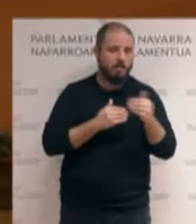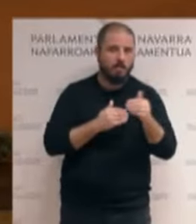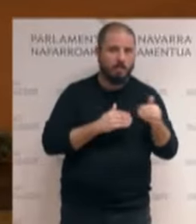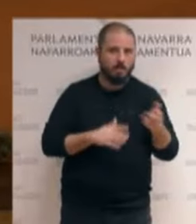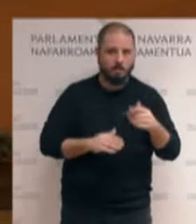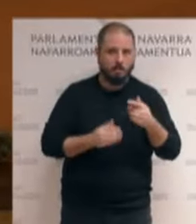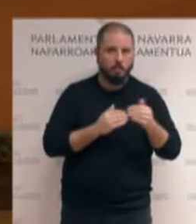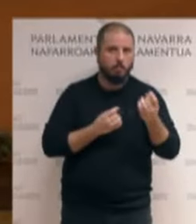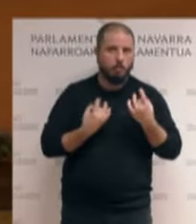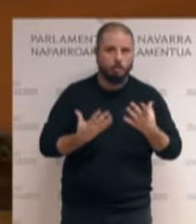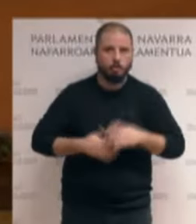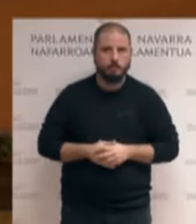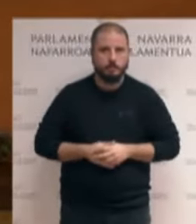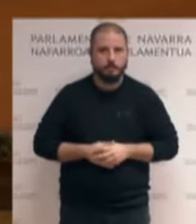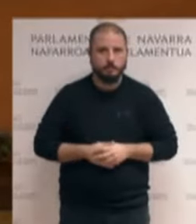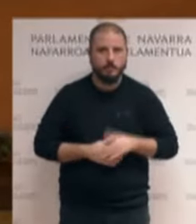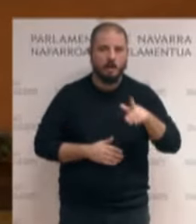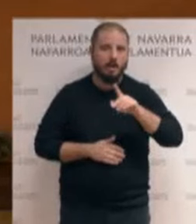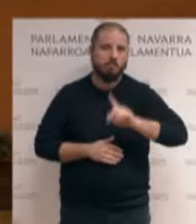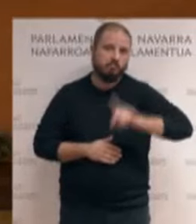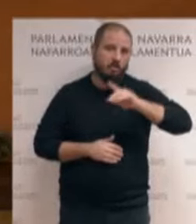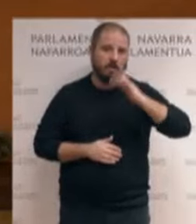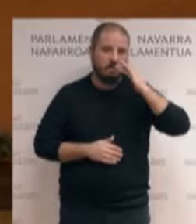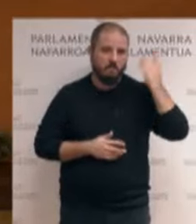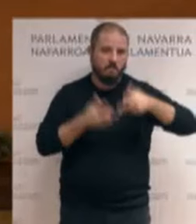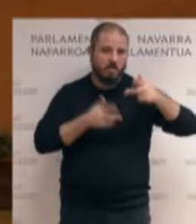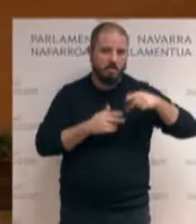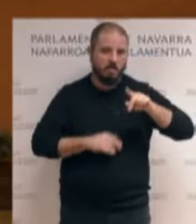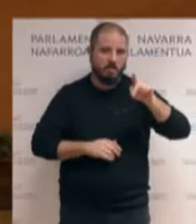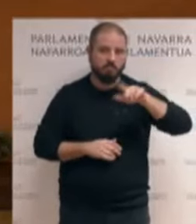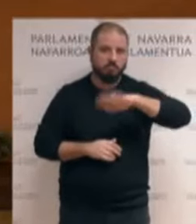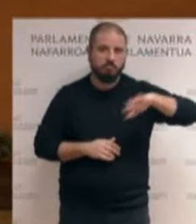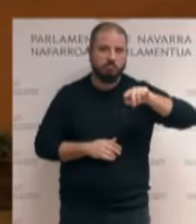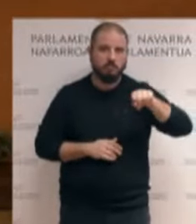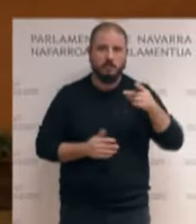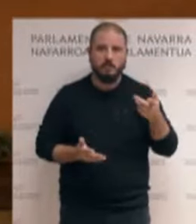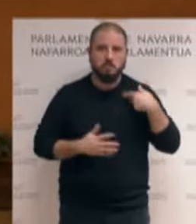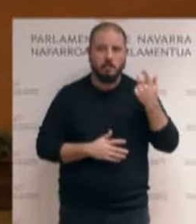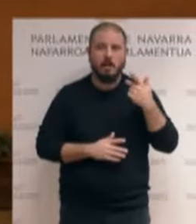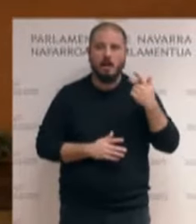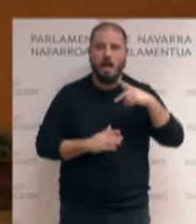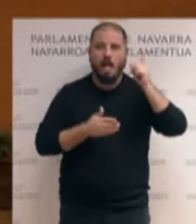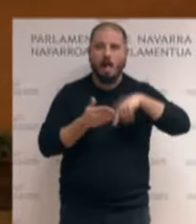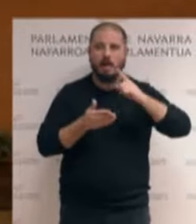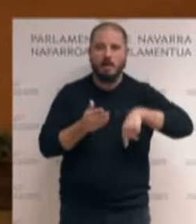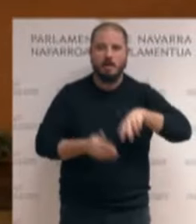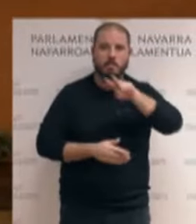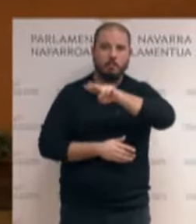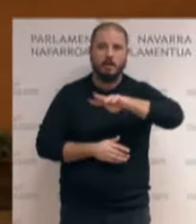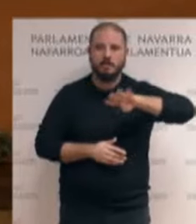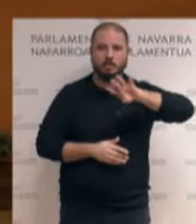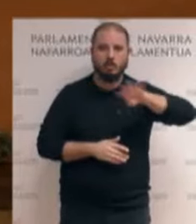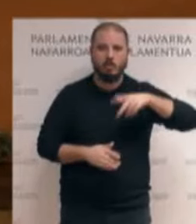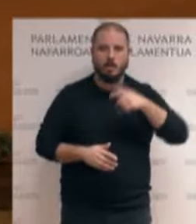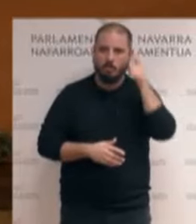breve. En Iparralde, al otro lado de la frontera, también se van a poder regular los alquileres en 24 municipios que se han declarado zonas tensionadas.